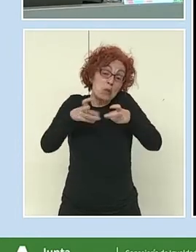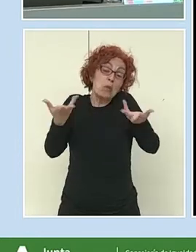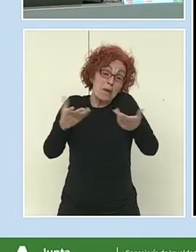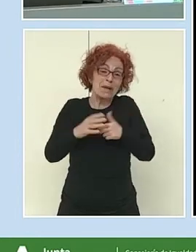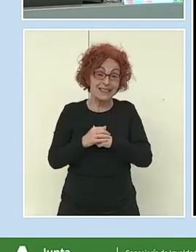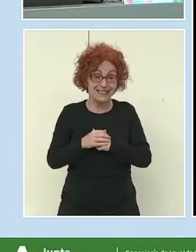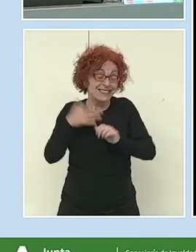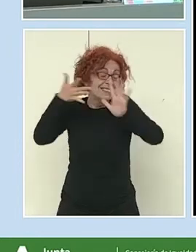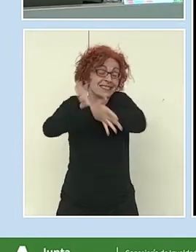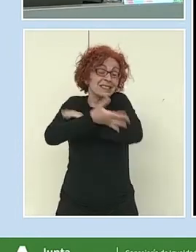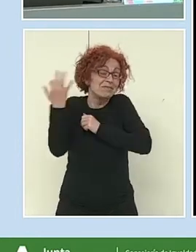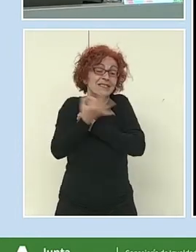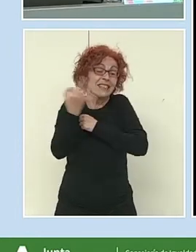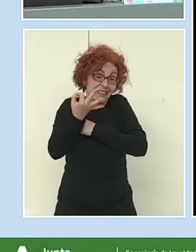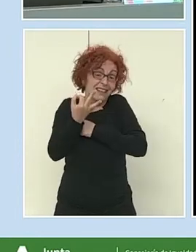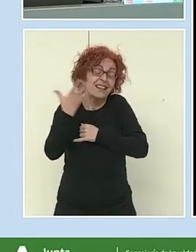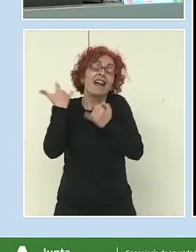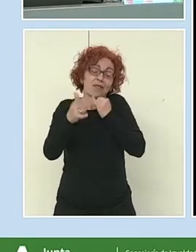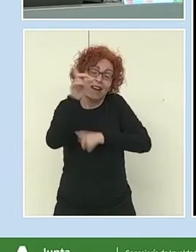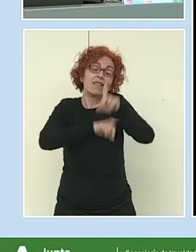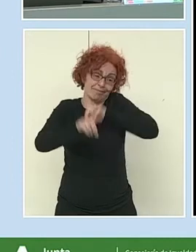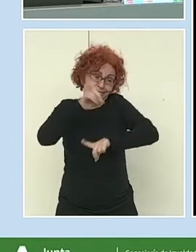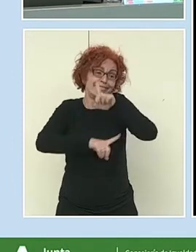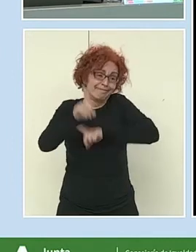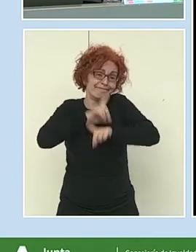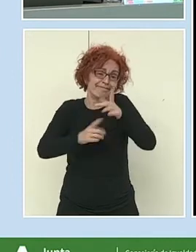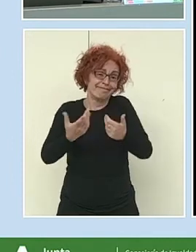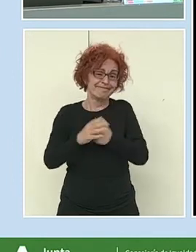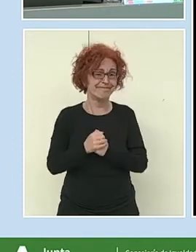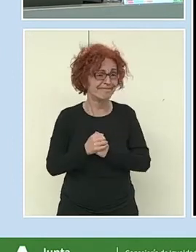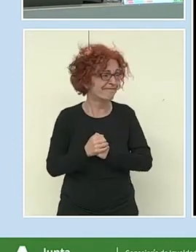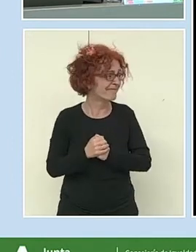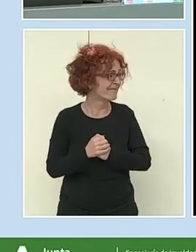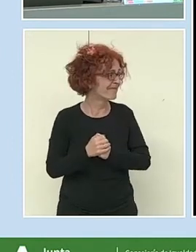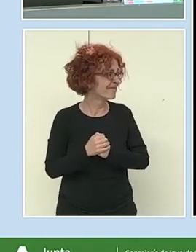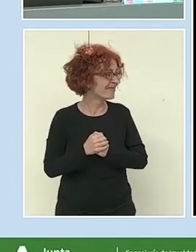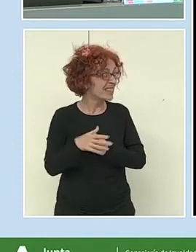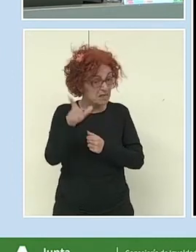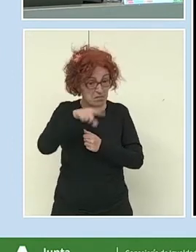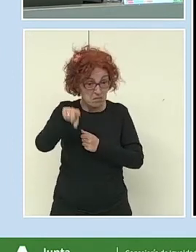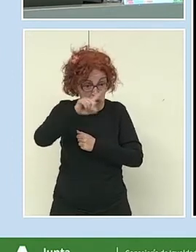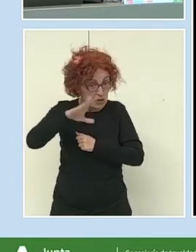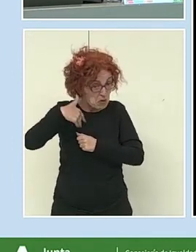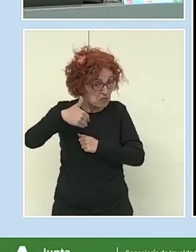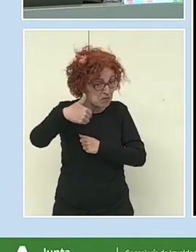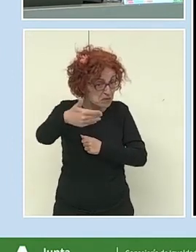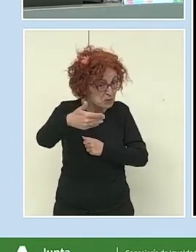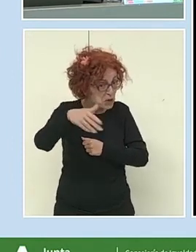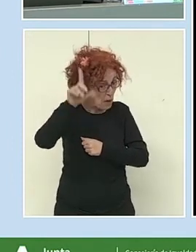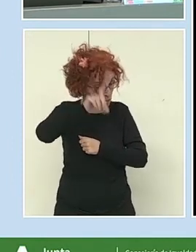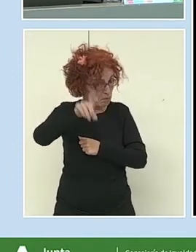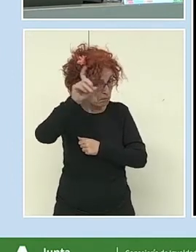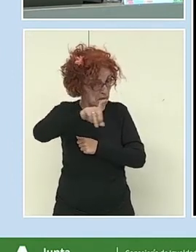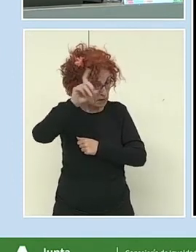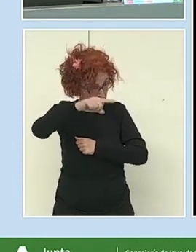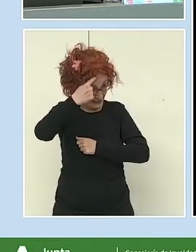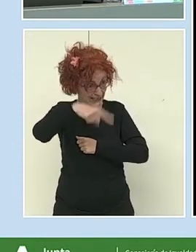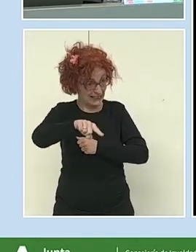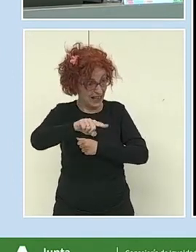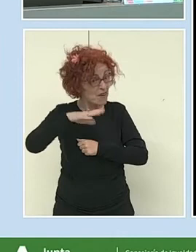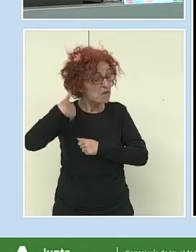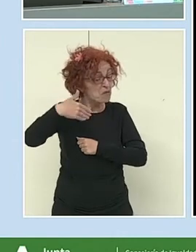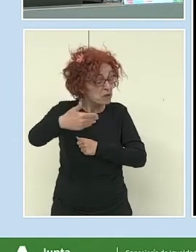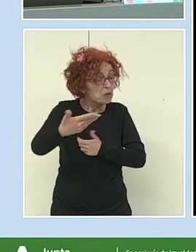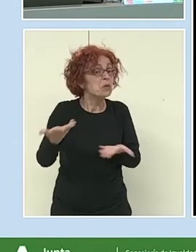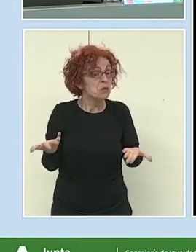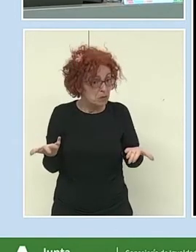Quiero decir, y ustedes como futuras docentes, que van a ser, entiendo,